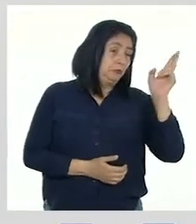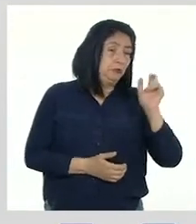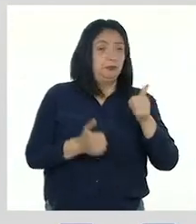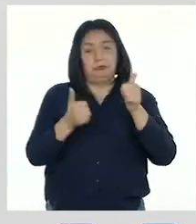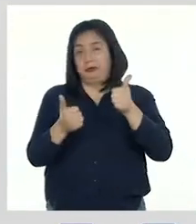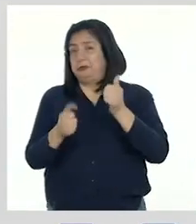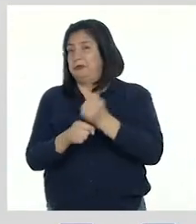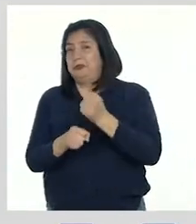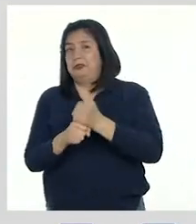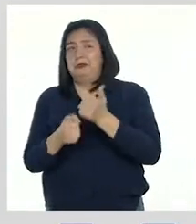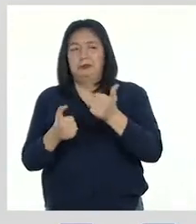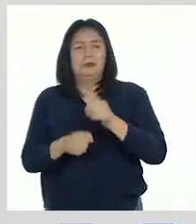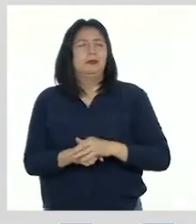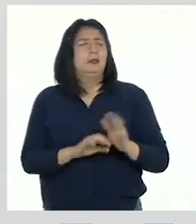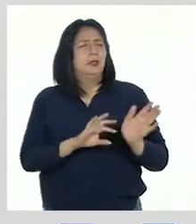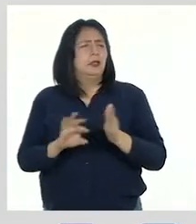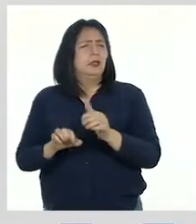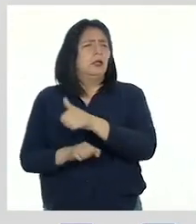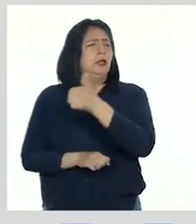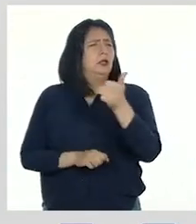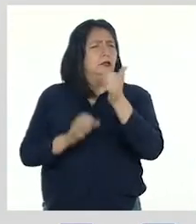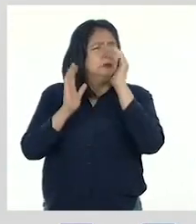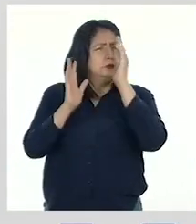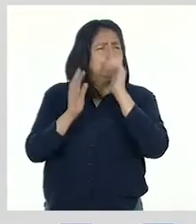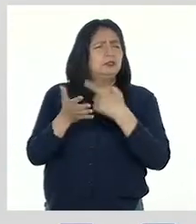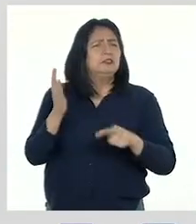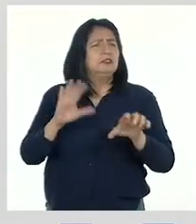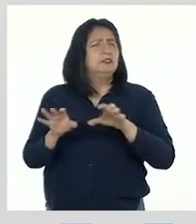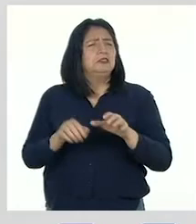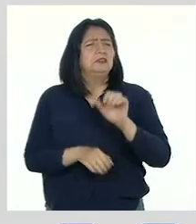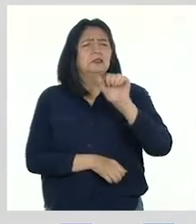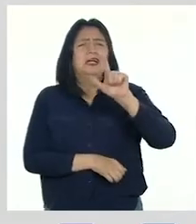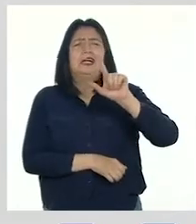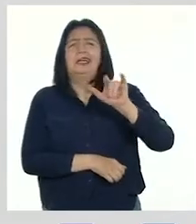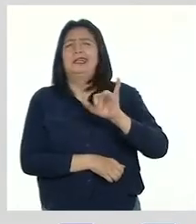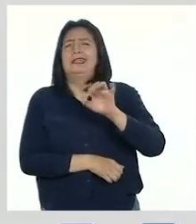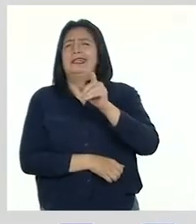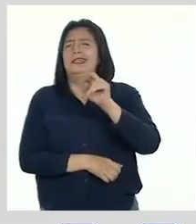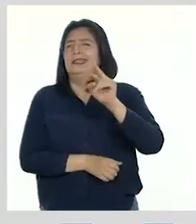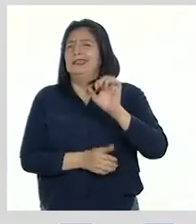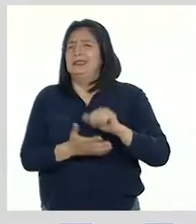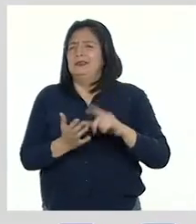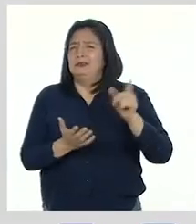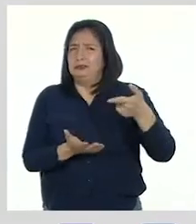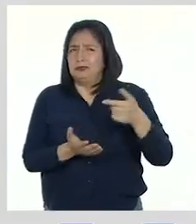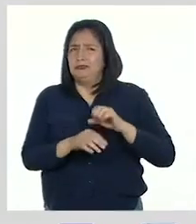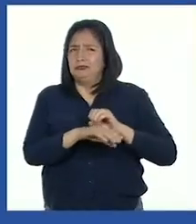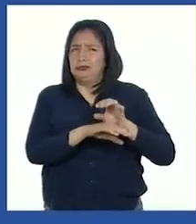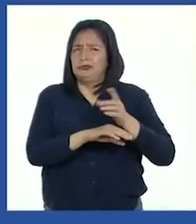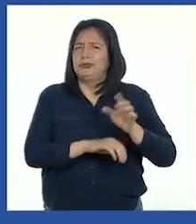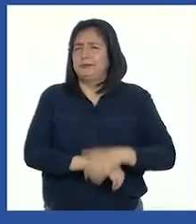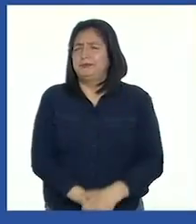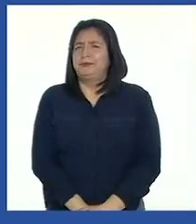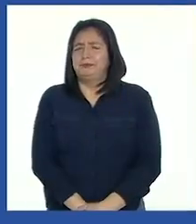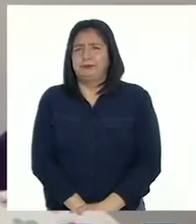un gran trabajo. Ahora vamos a escuchar qué hizo Alejandra cuando recibió mis recomendaciones.